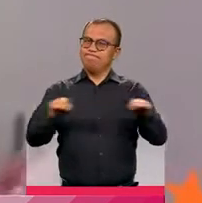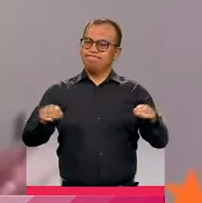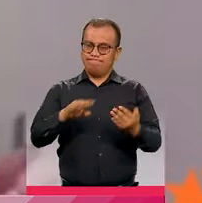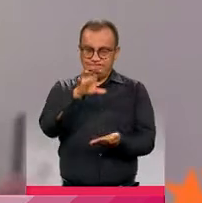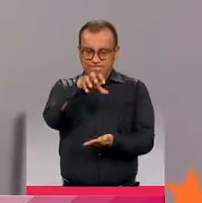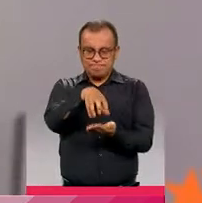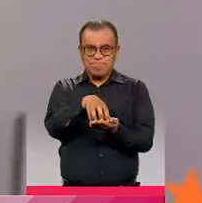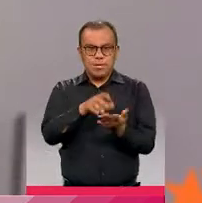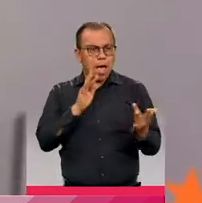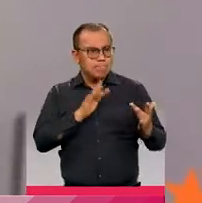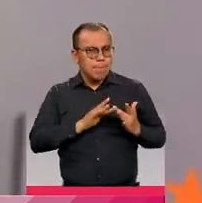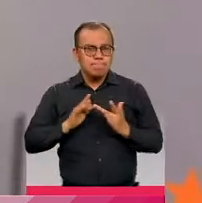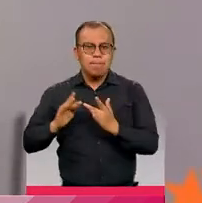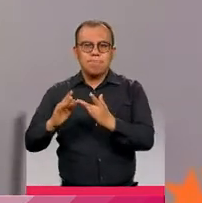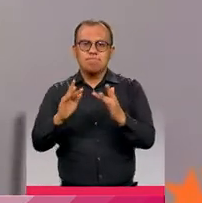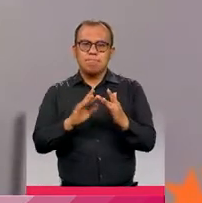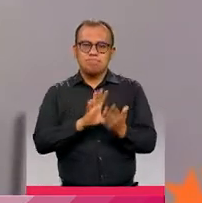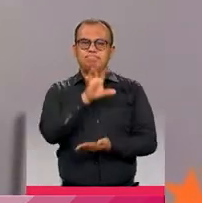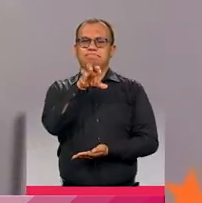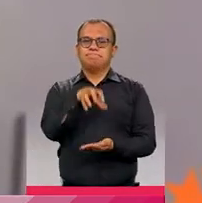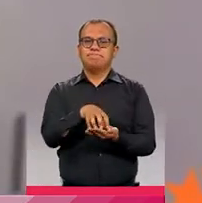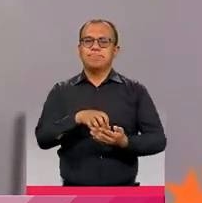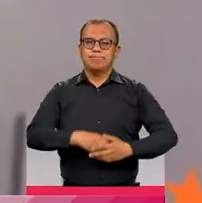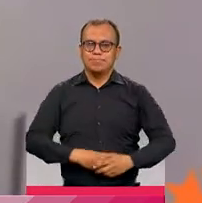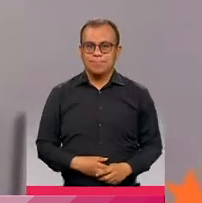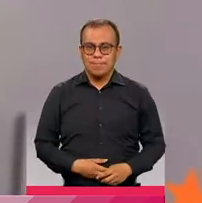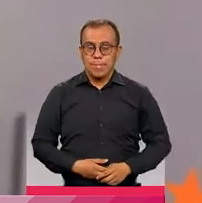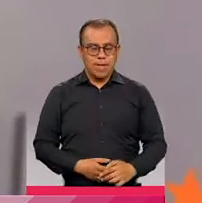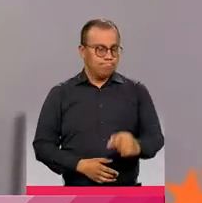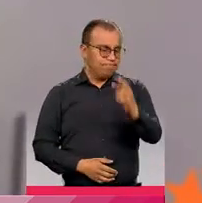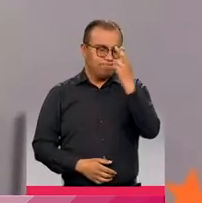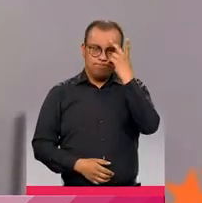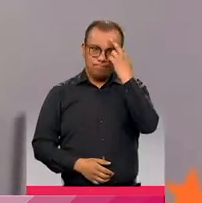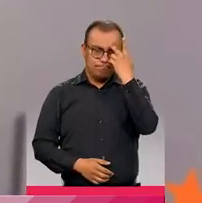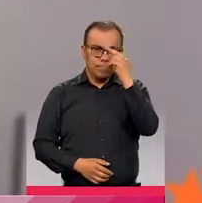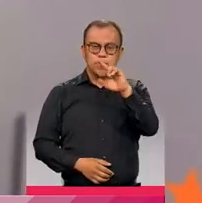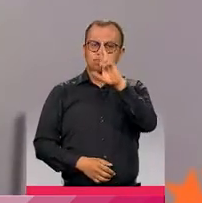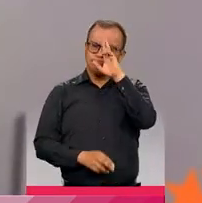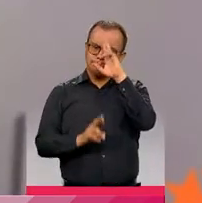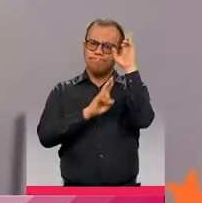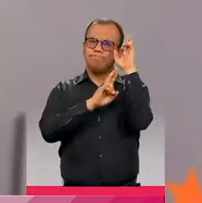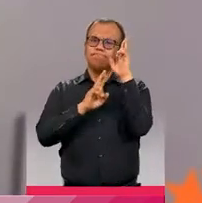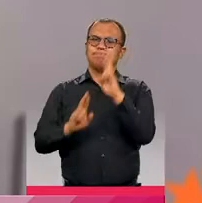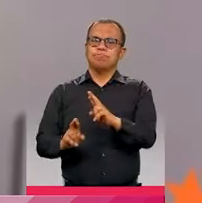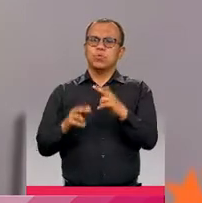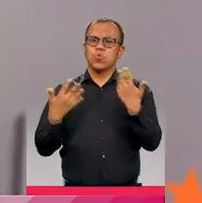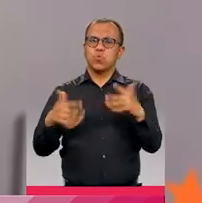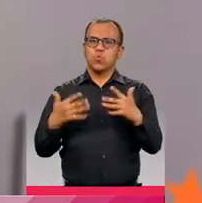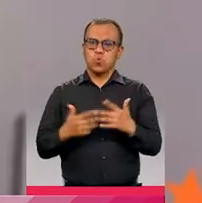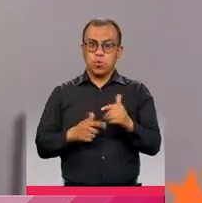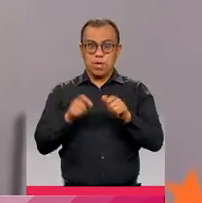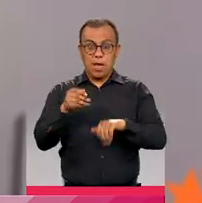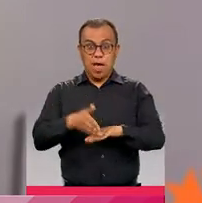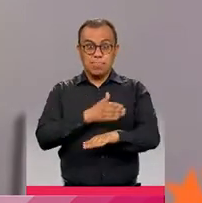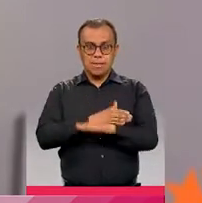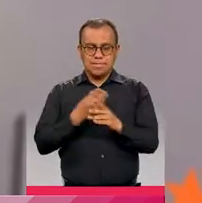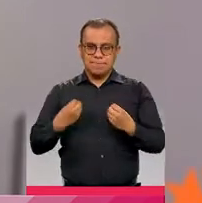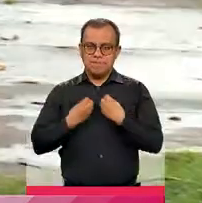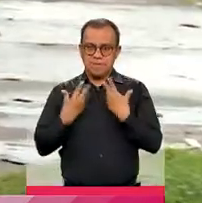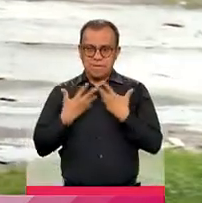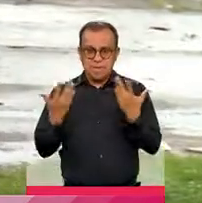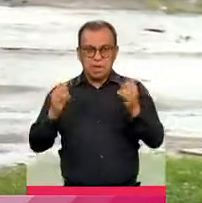la empatía sea central y pues obviamente reconocer el papel central que tienen las víctimas en el